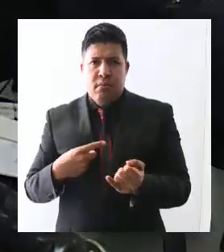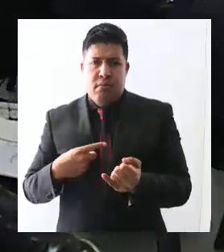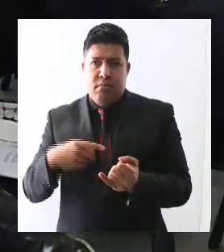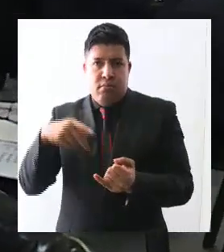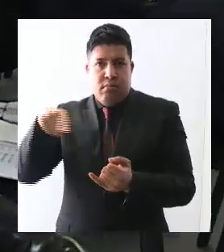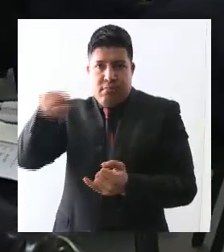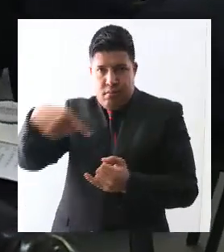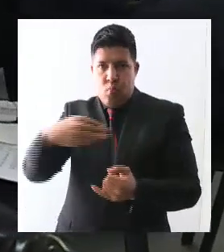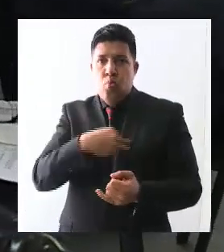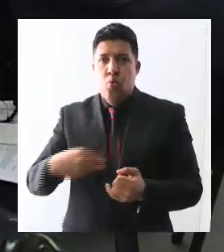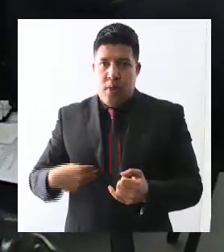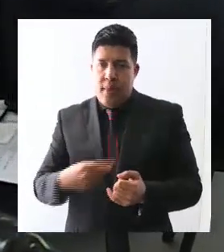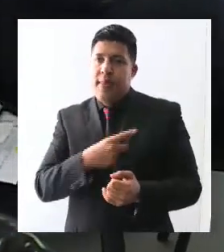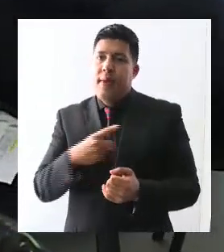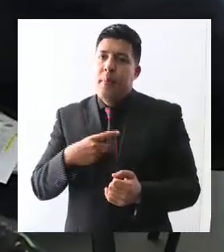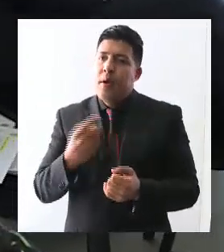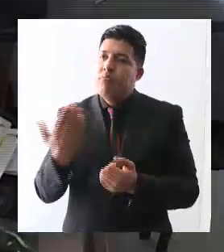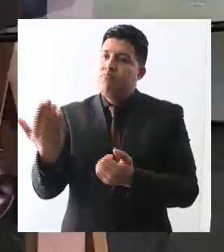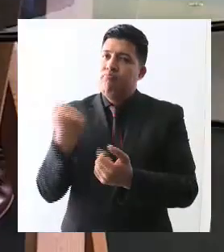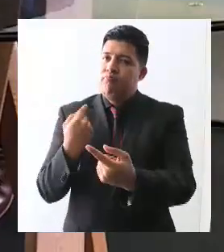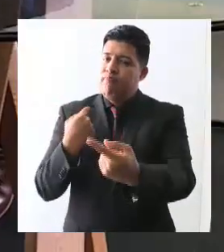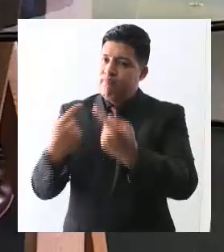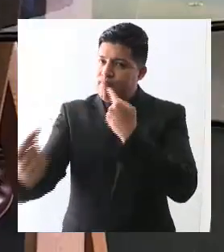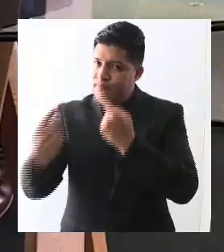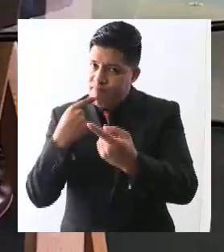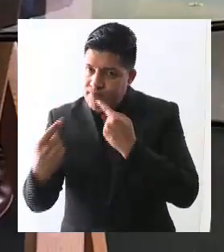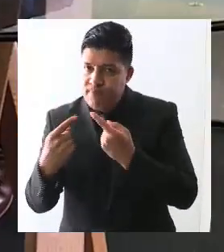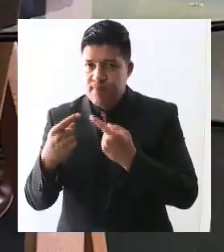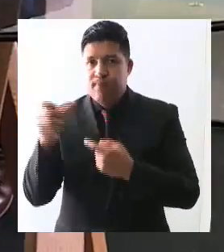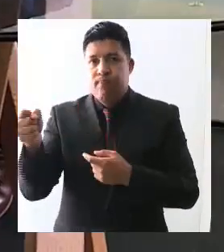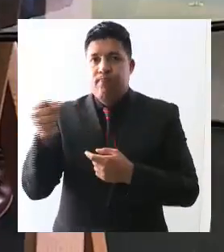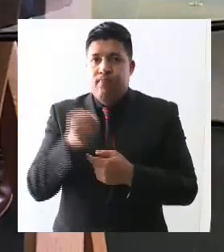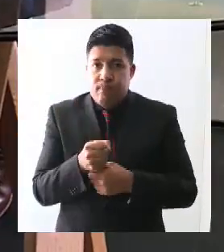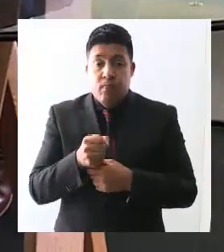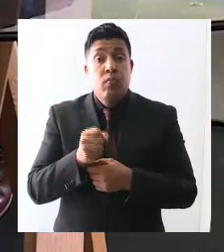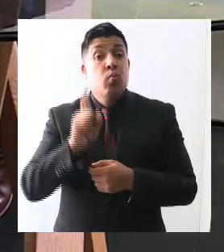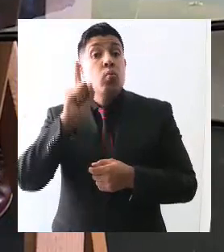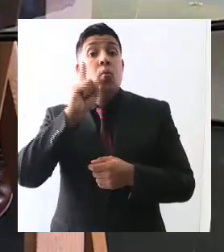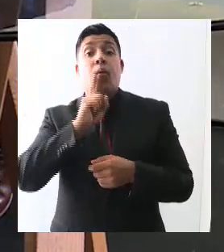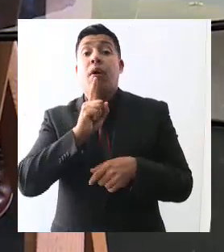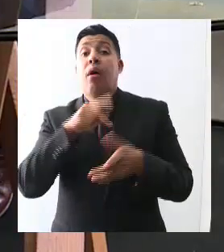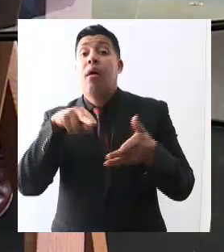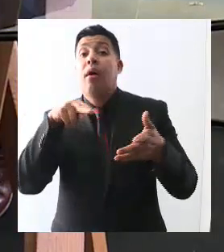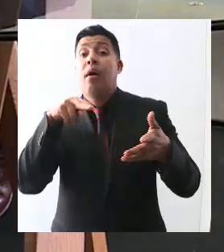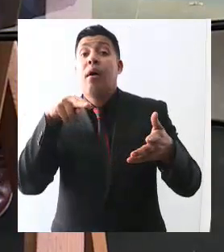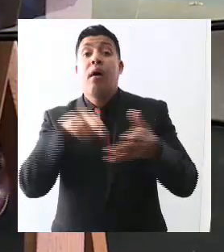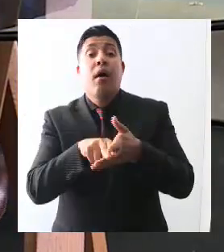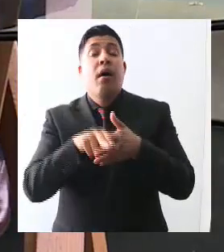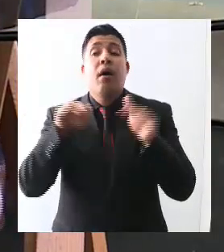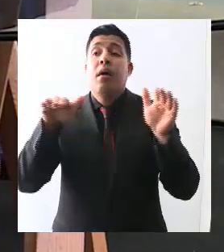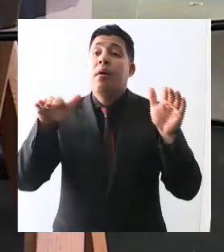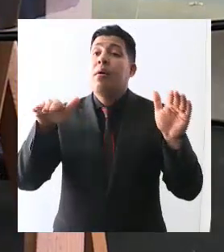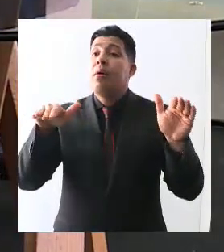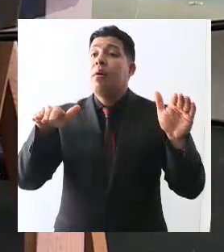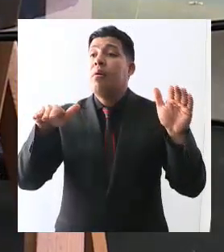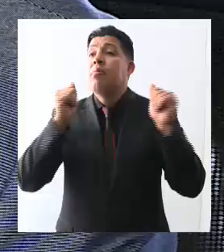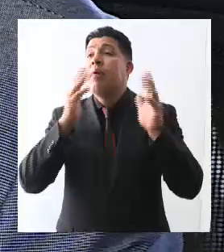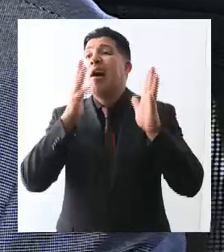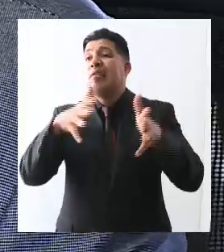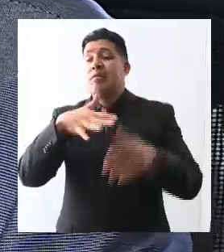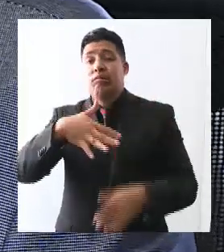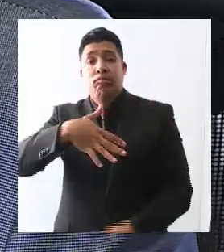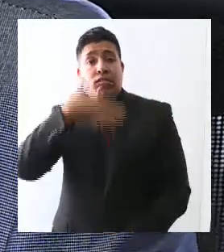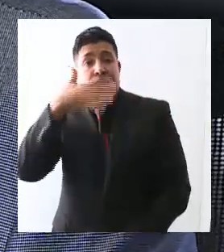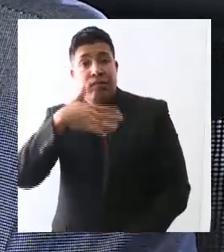las autoridades municipales. Ese homicidio, ese feminicidio no va a quedar impune, como muchos, que si bien hoy